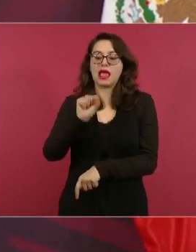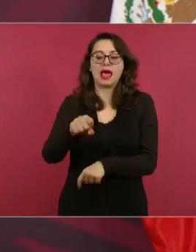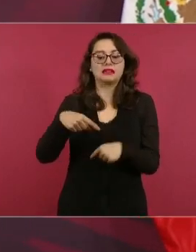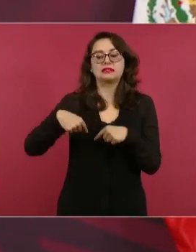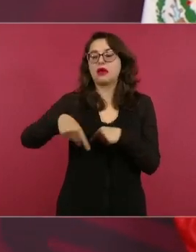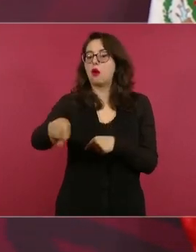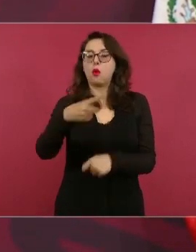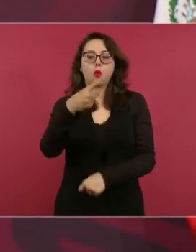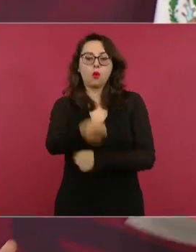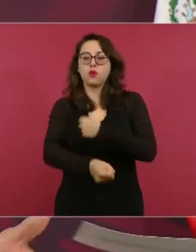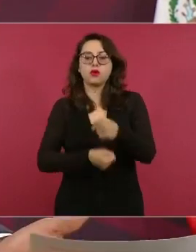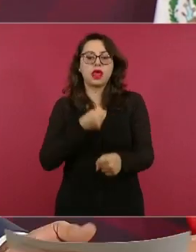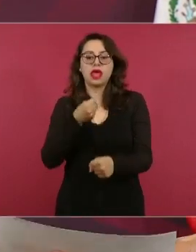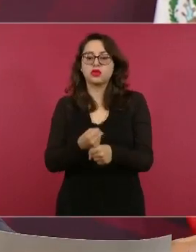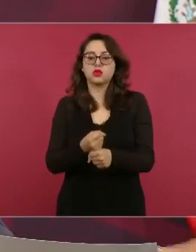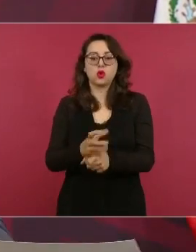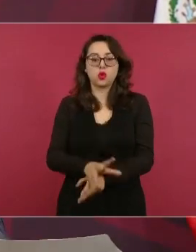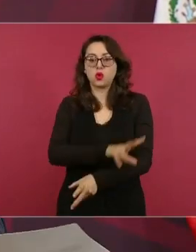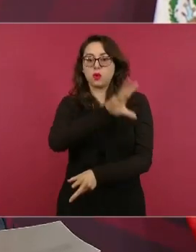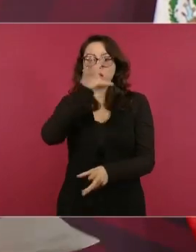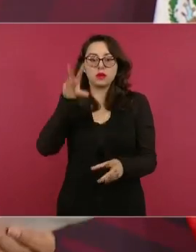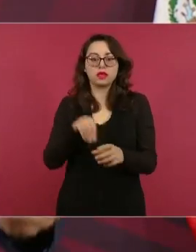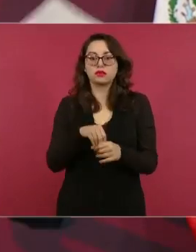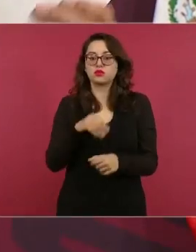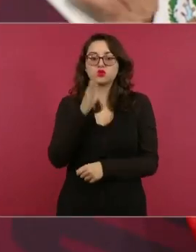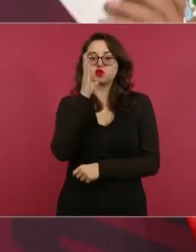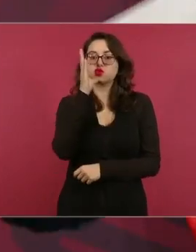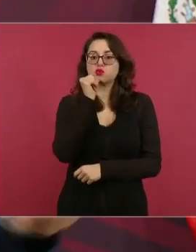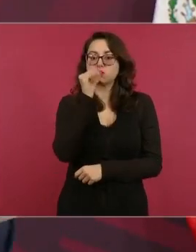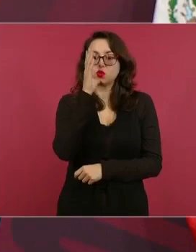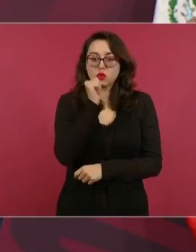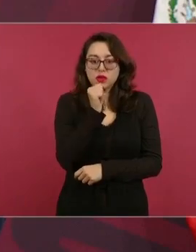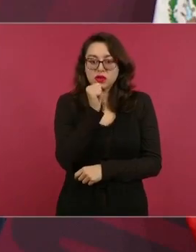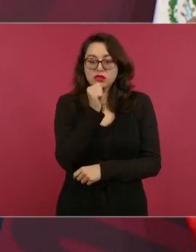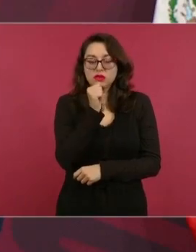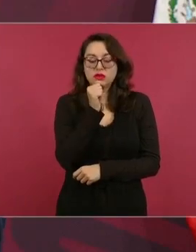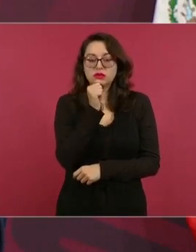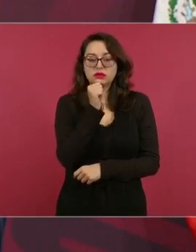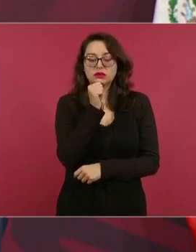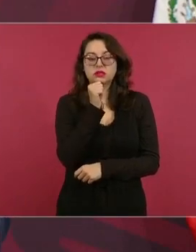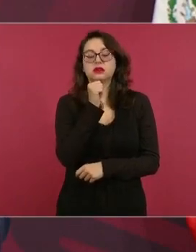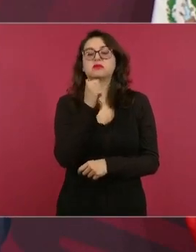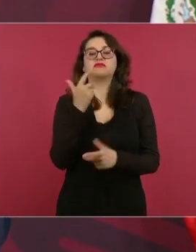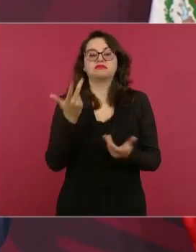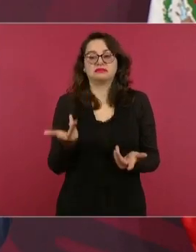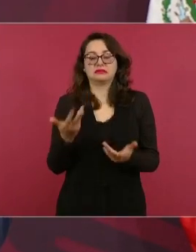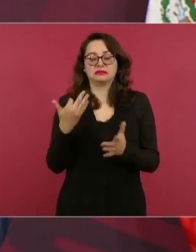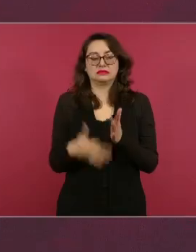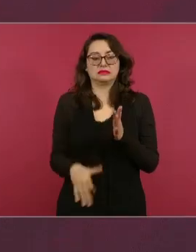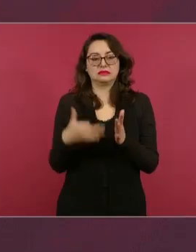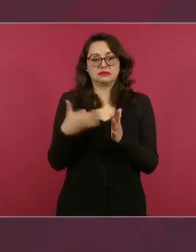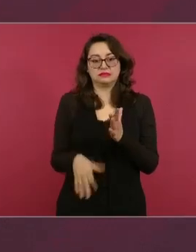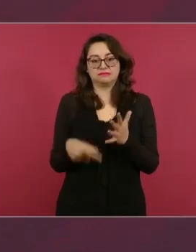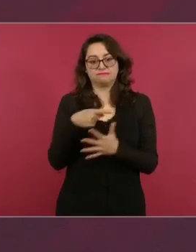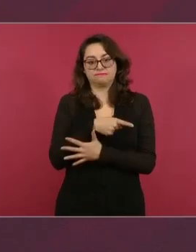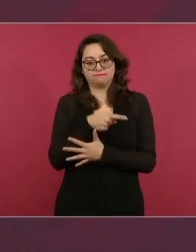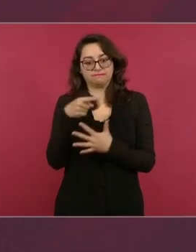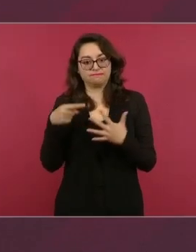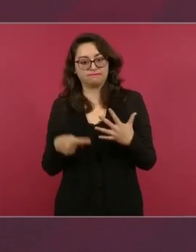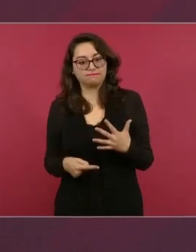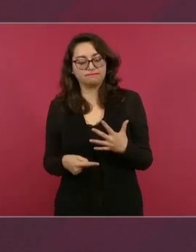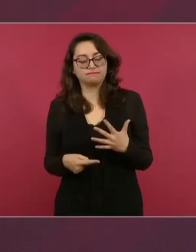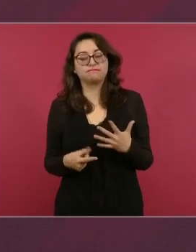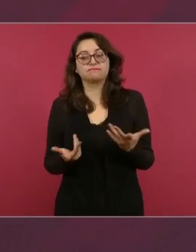hacer todo lo que se requiere ya